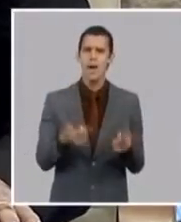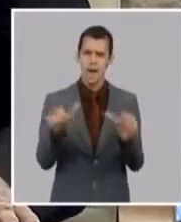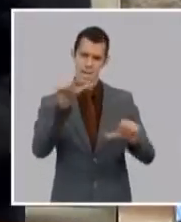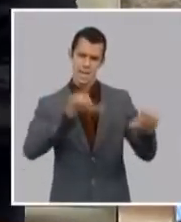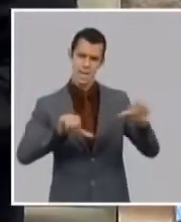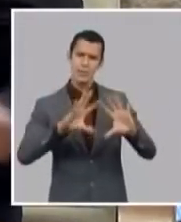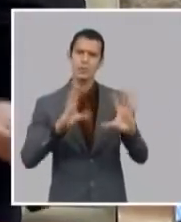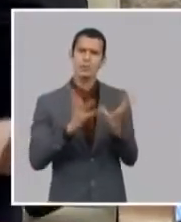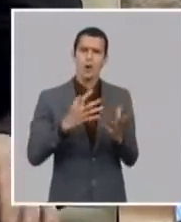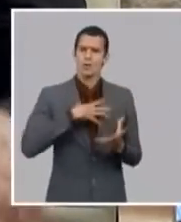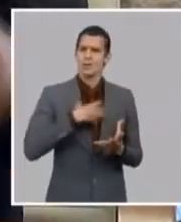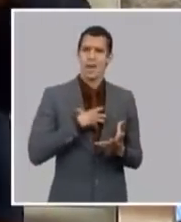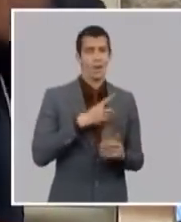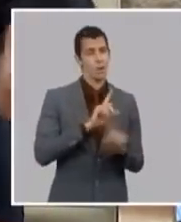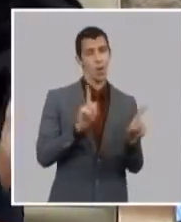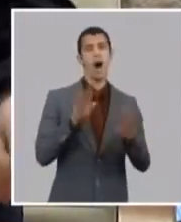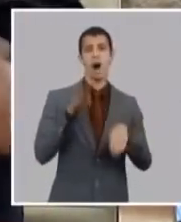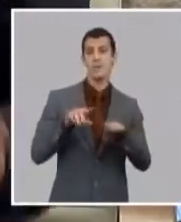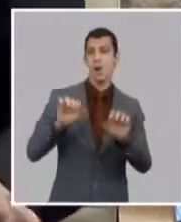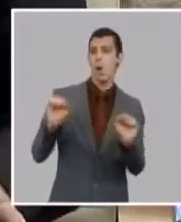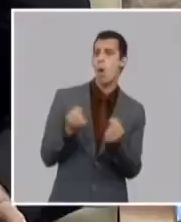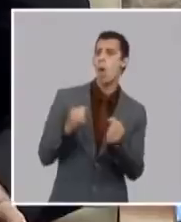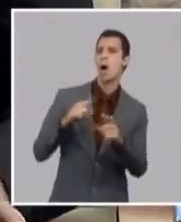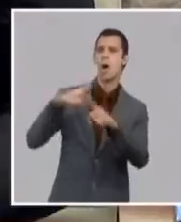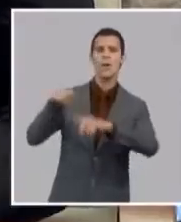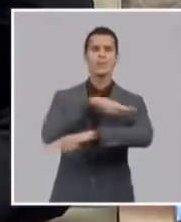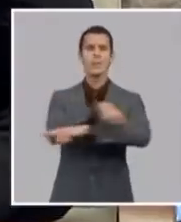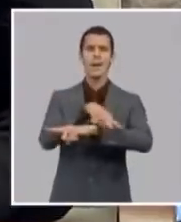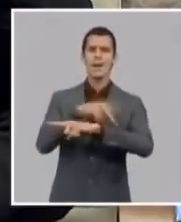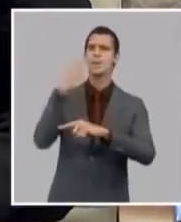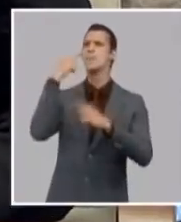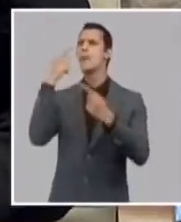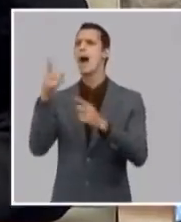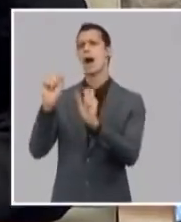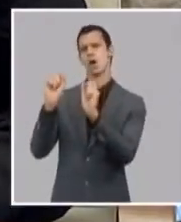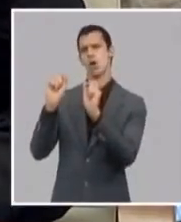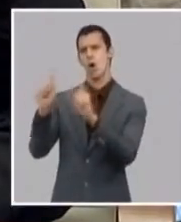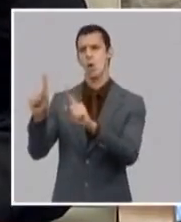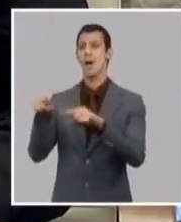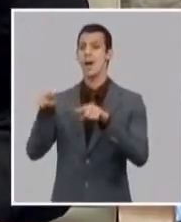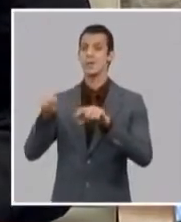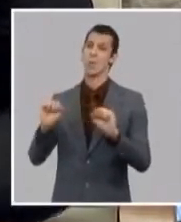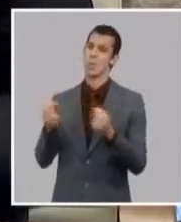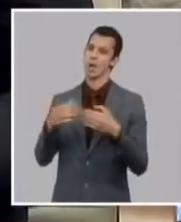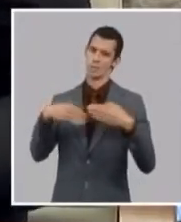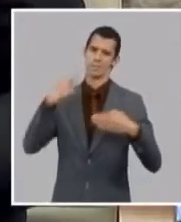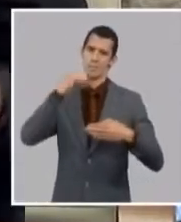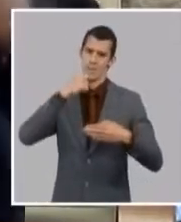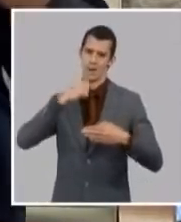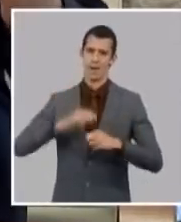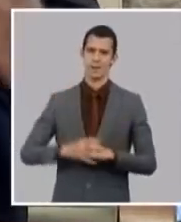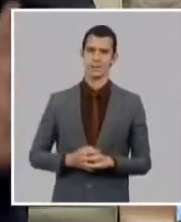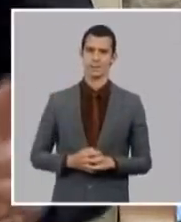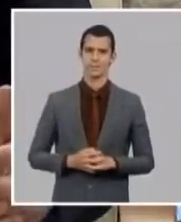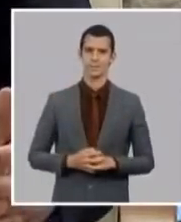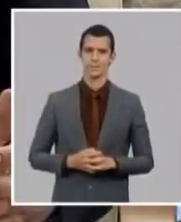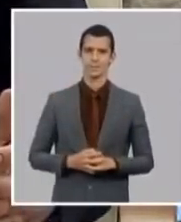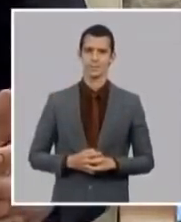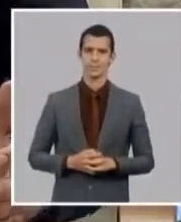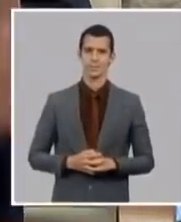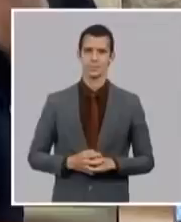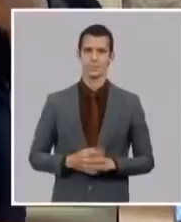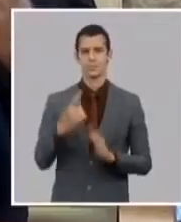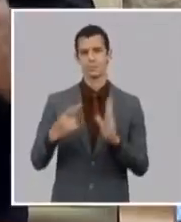son totalmente importados ya como un medicamento ya elaborado concluido en este caso la producción